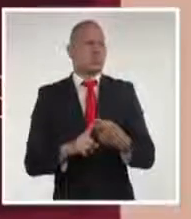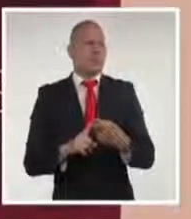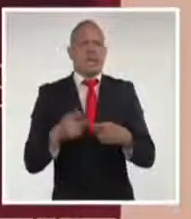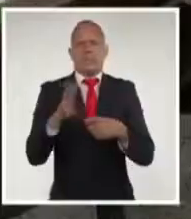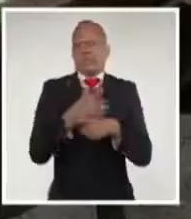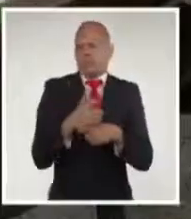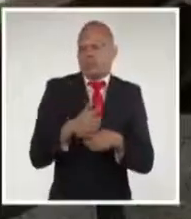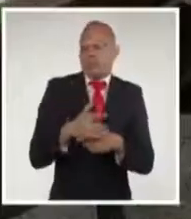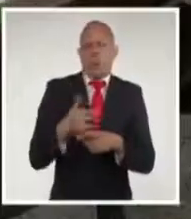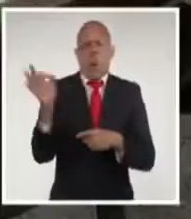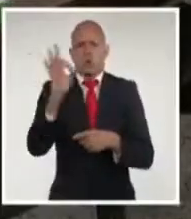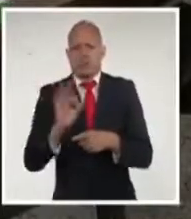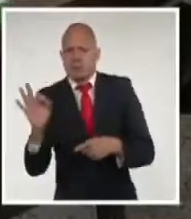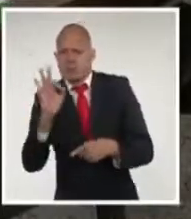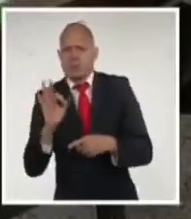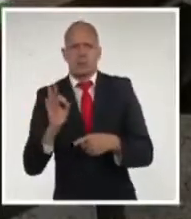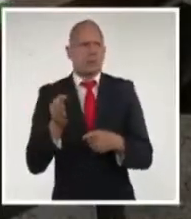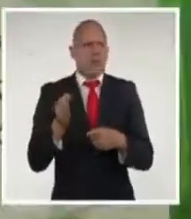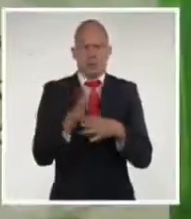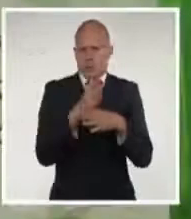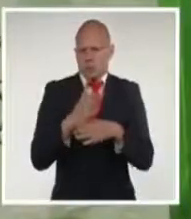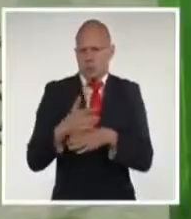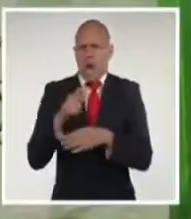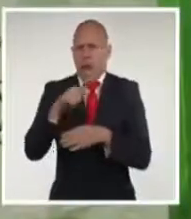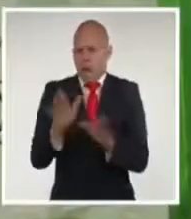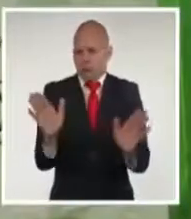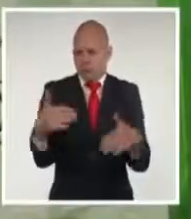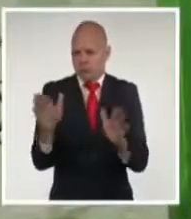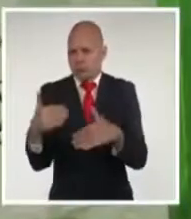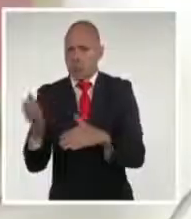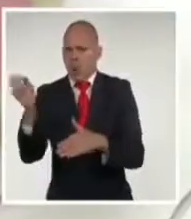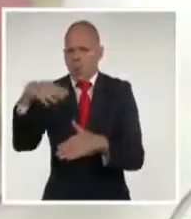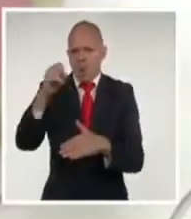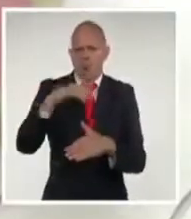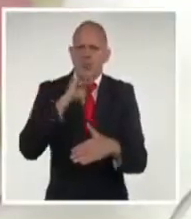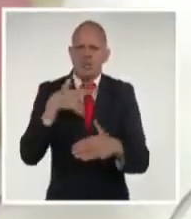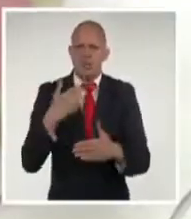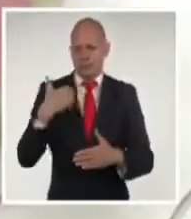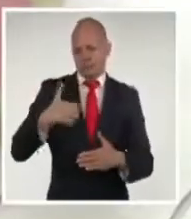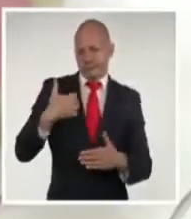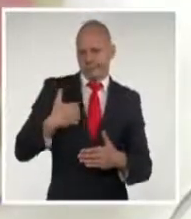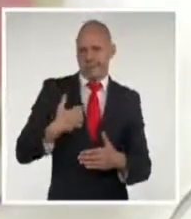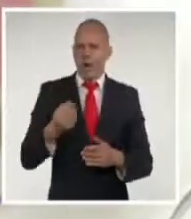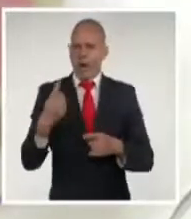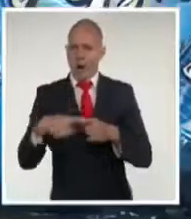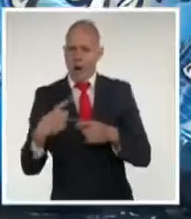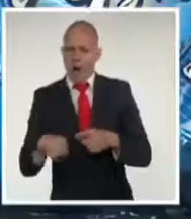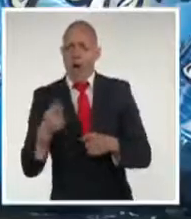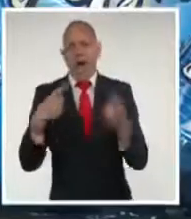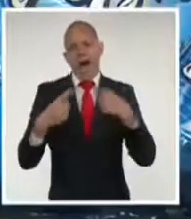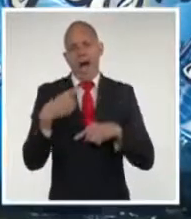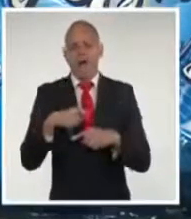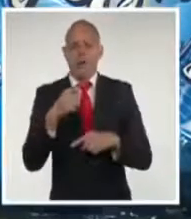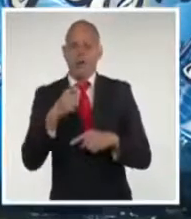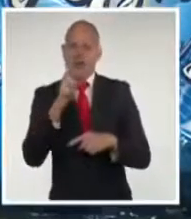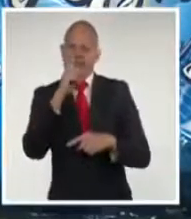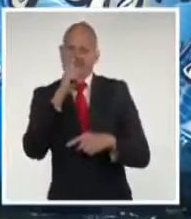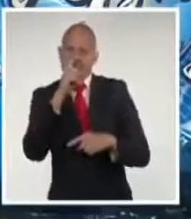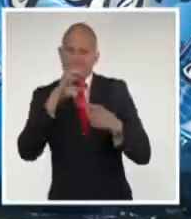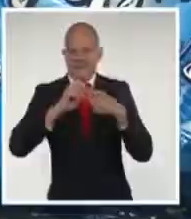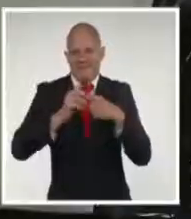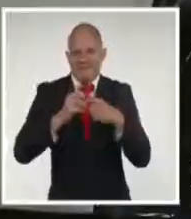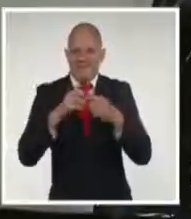sociales ha permitido recaudar productos de aseo y otros útiles y hasta dibujos infantiles. Asimismo,